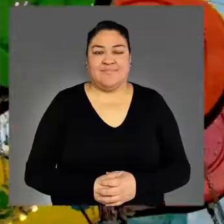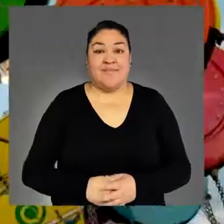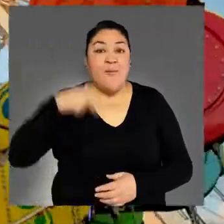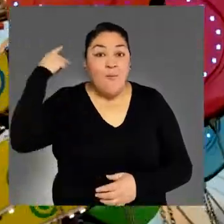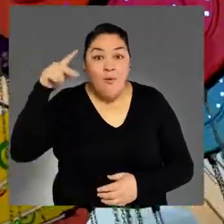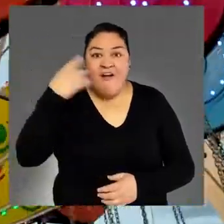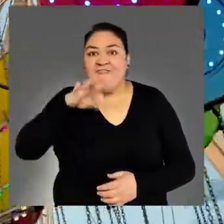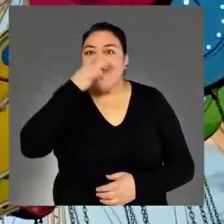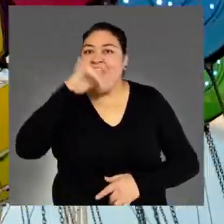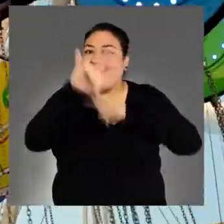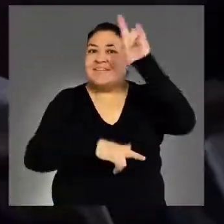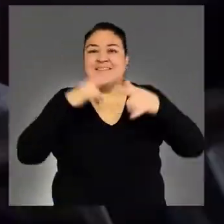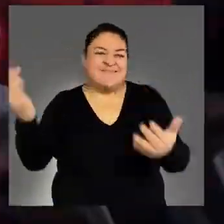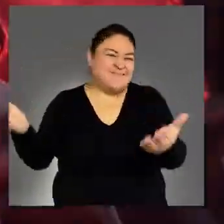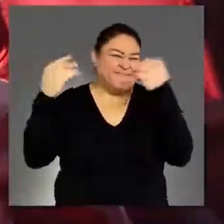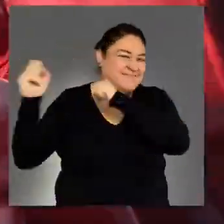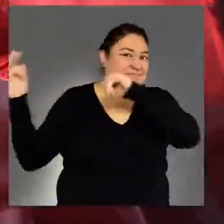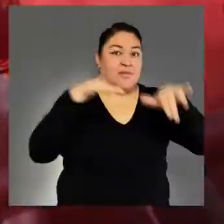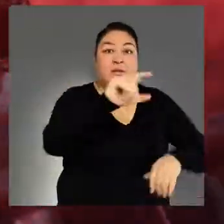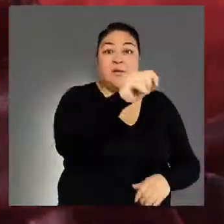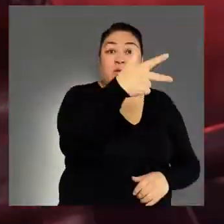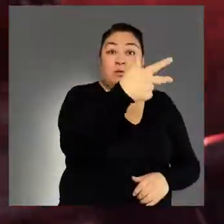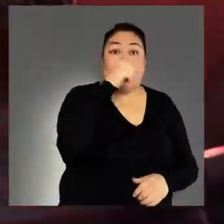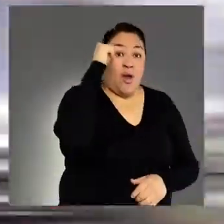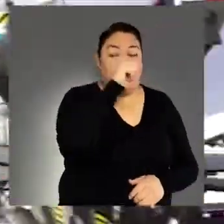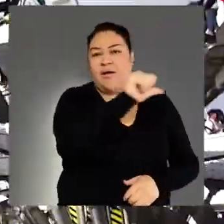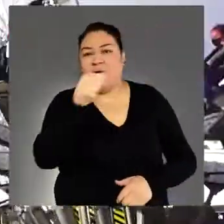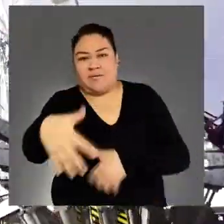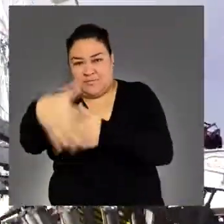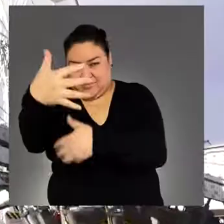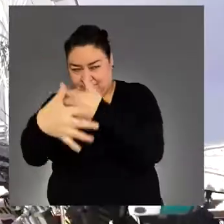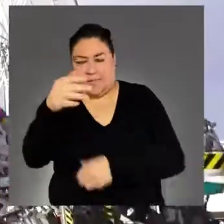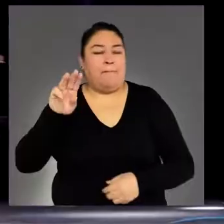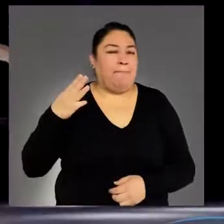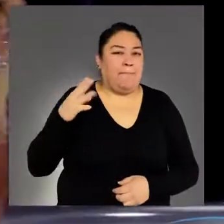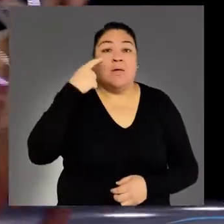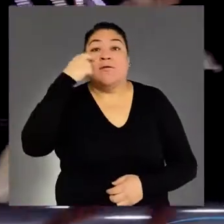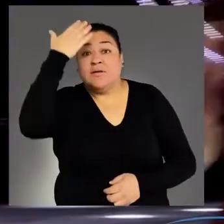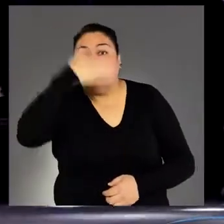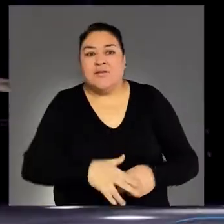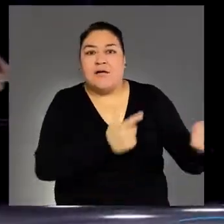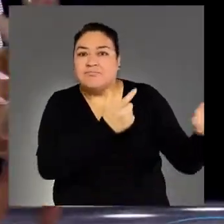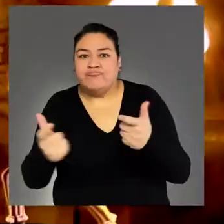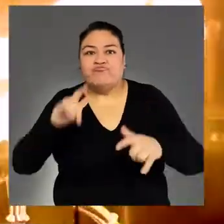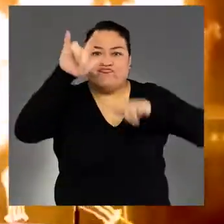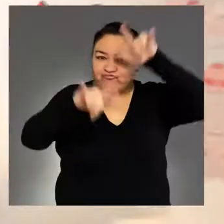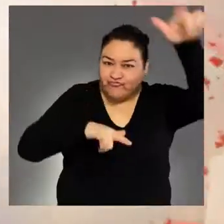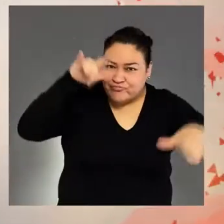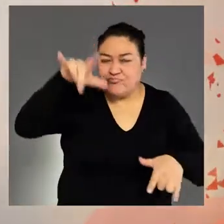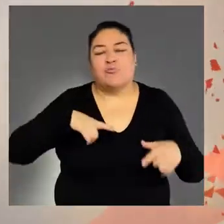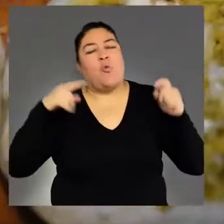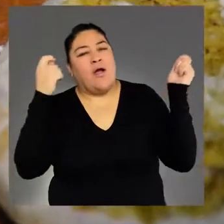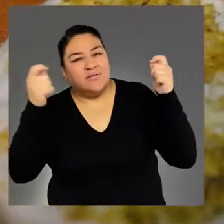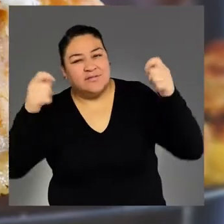Que reviva la Feria de Puebla, del 28 de abril al 15 de mayo. Disfruta de juegos mecánicos, show de patinaje sobre hielo, circo,